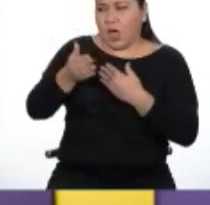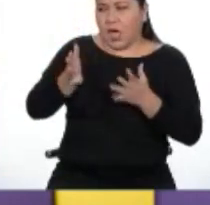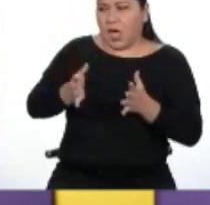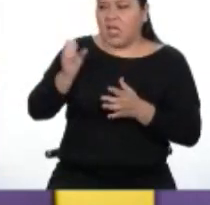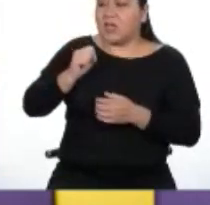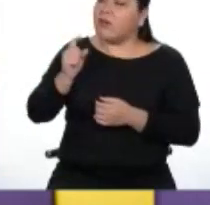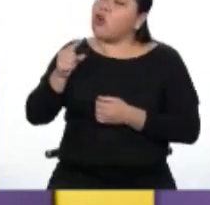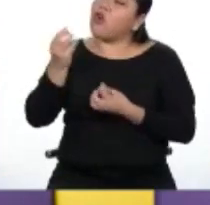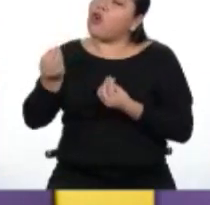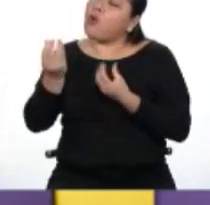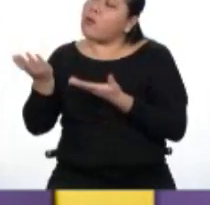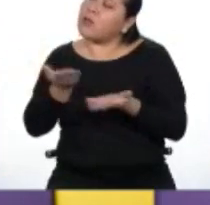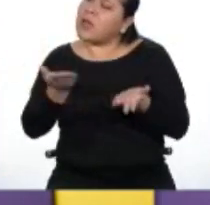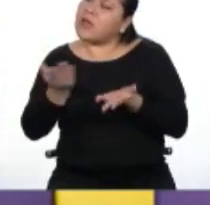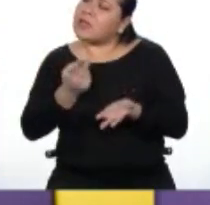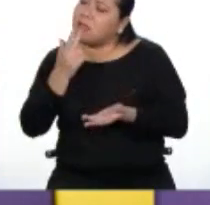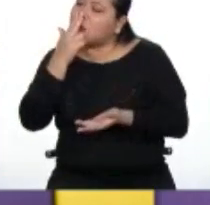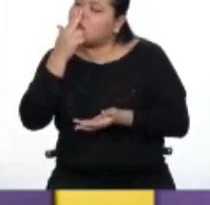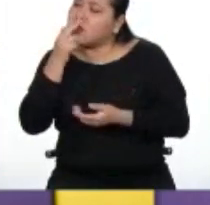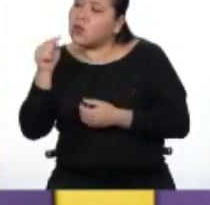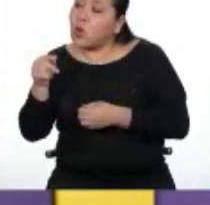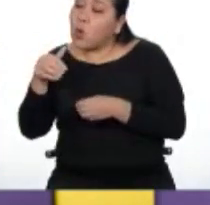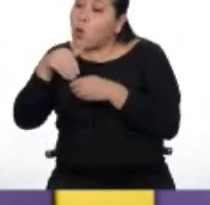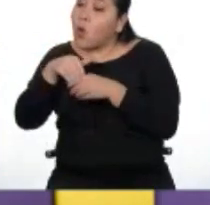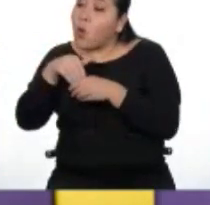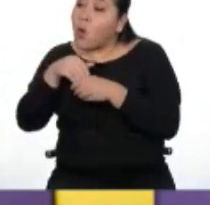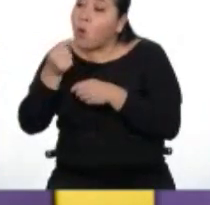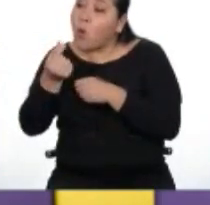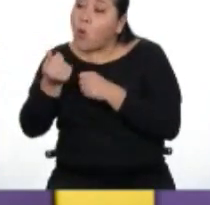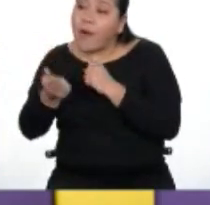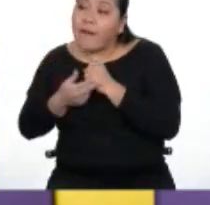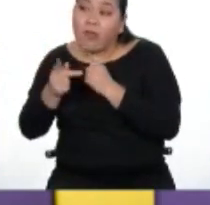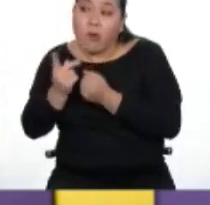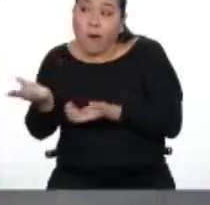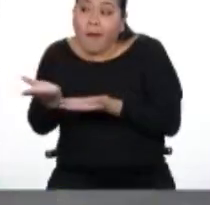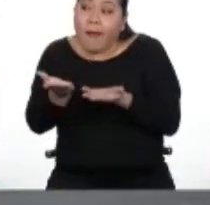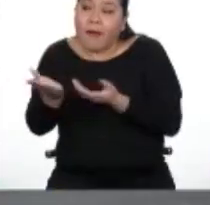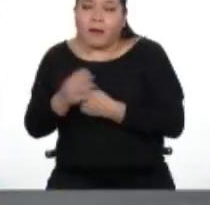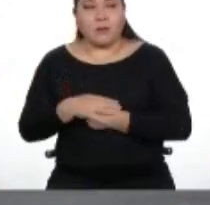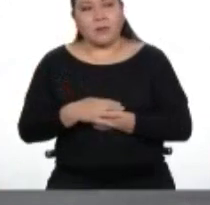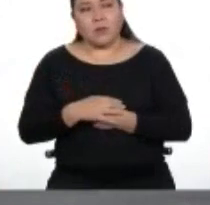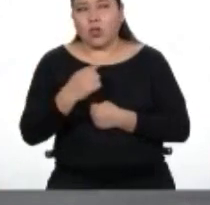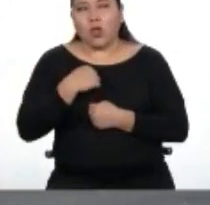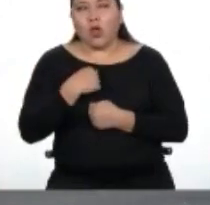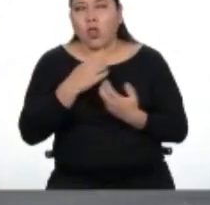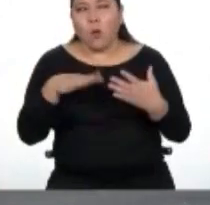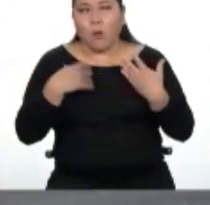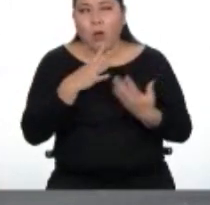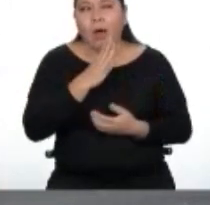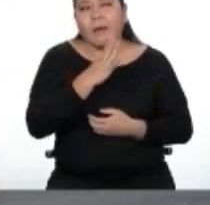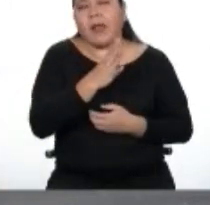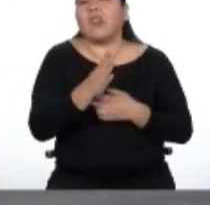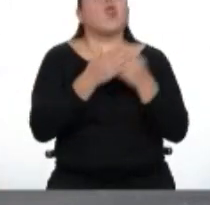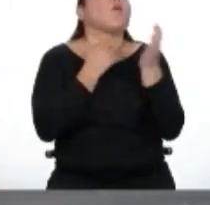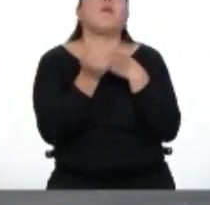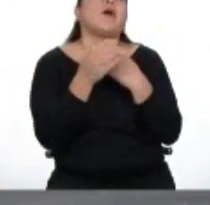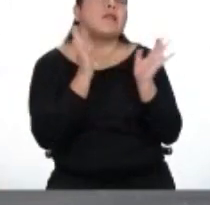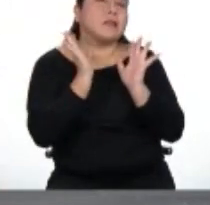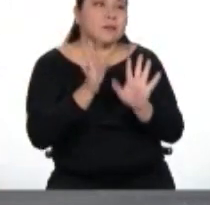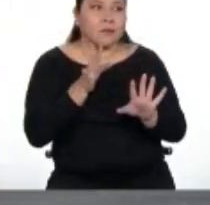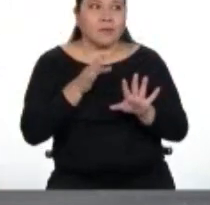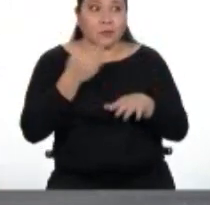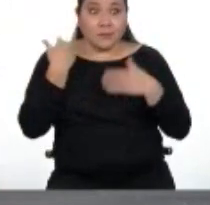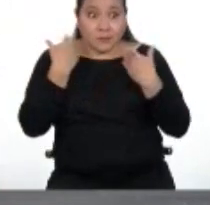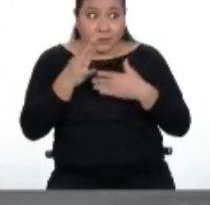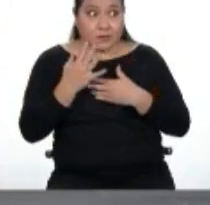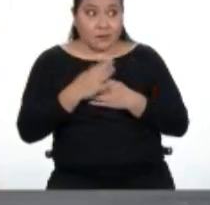trajiste esa caja, tocino? Eres una alcancía, no puedes cargar cosas. Tampoco puedo hablar, pero ¿qué importa? Aprovechemos que